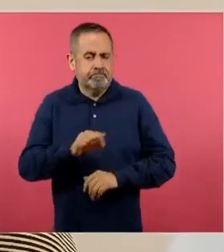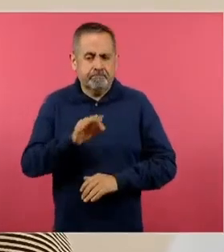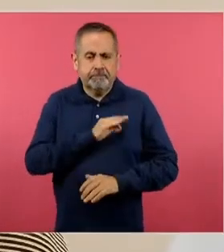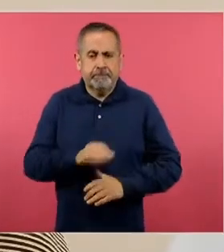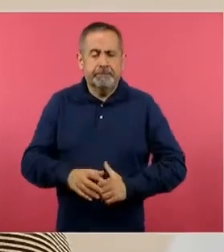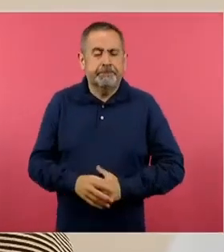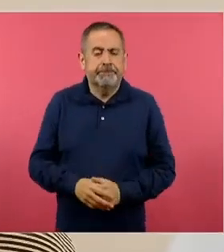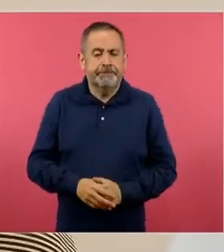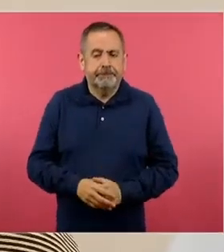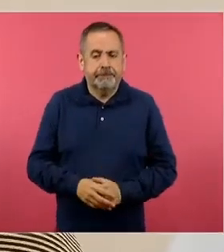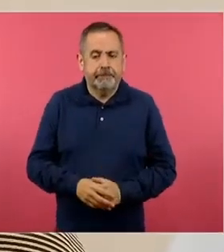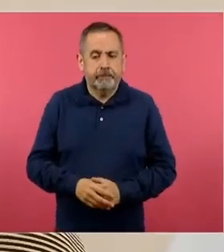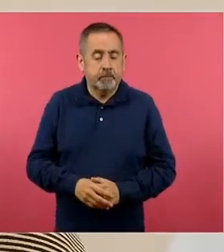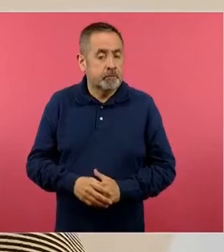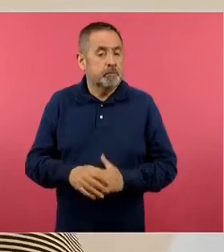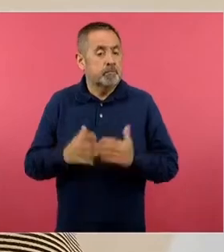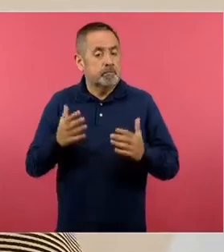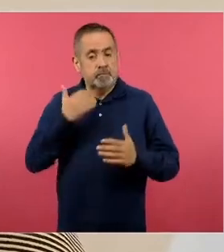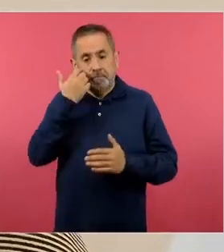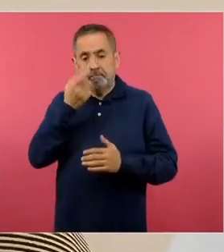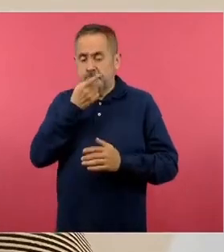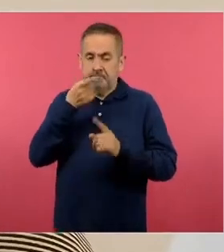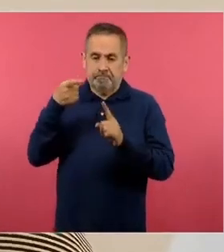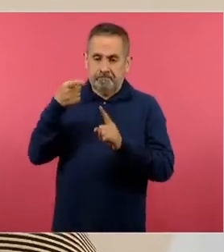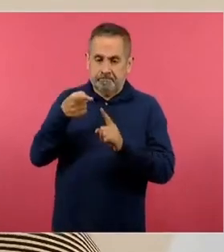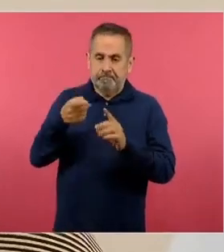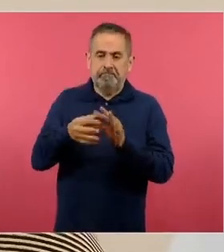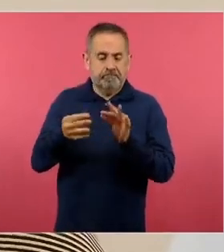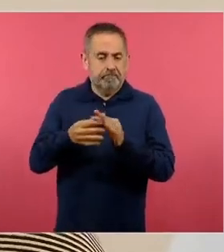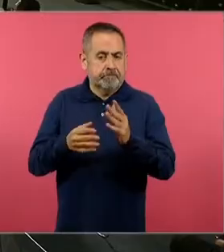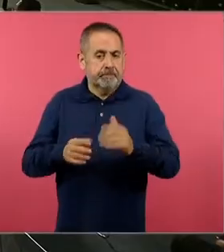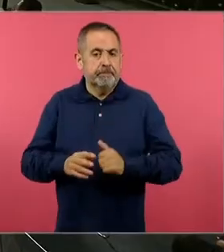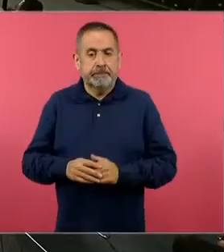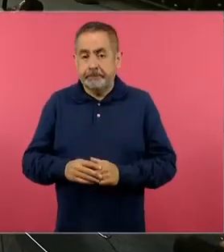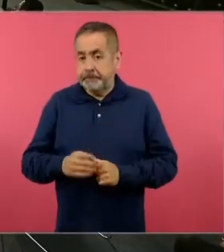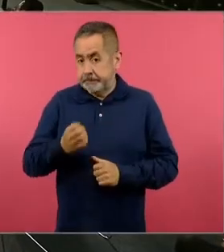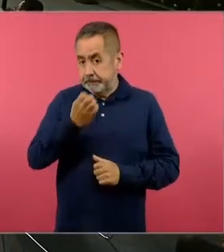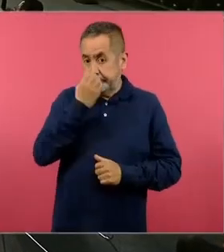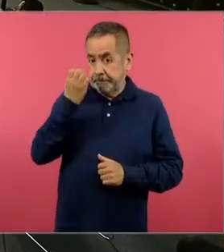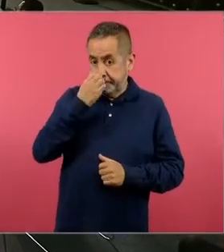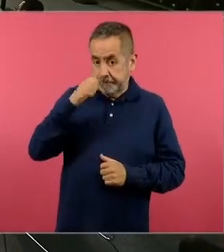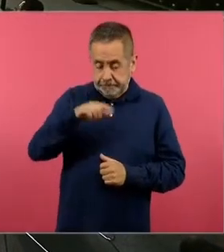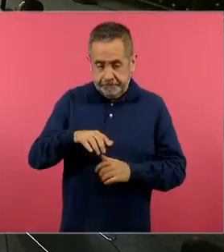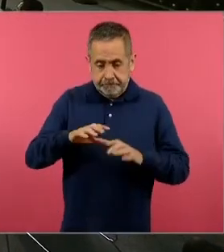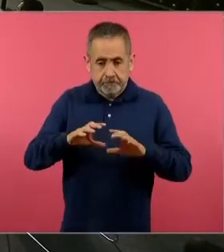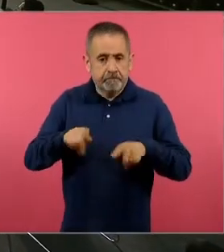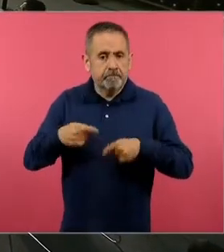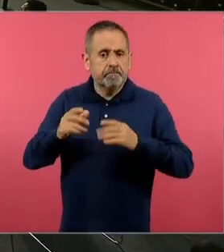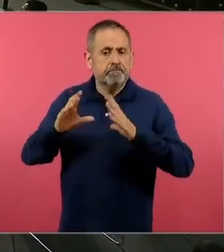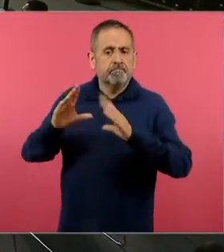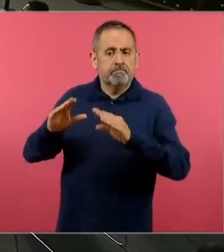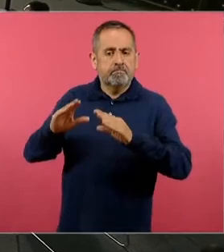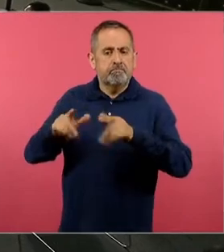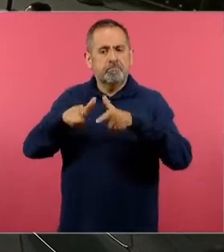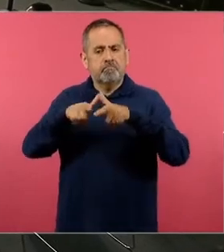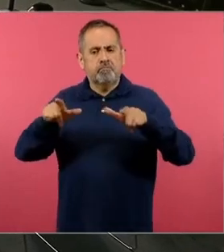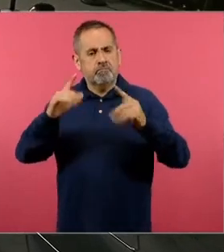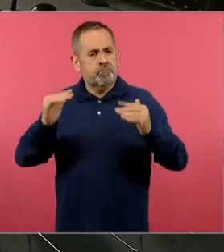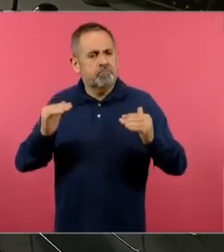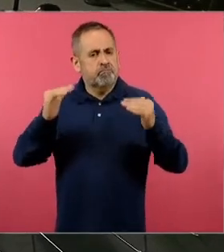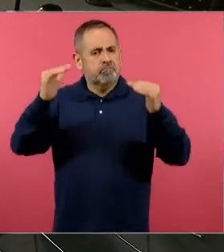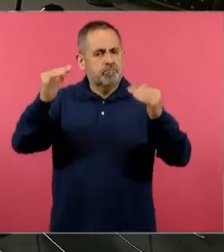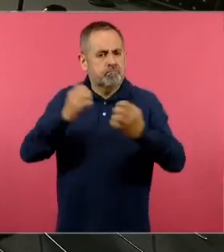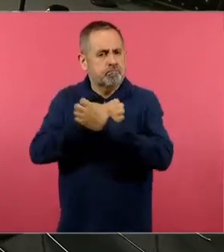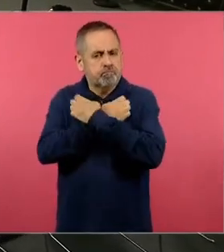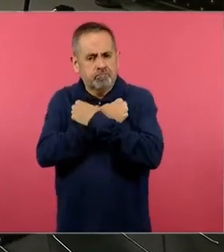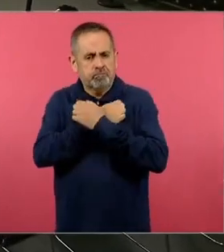En este sentido también me interesa señalar que entonces la escuela enseña el lenguaje académico, enseña justamente